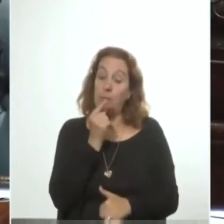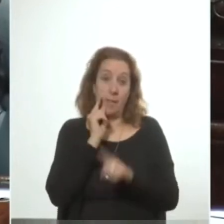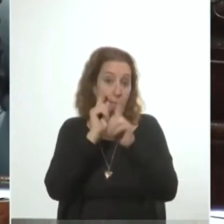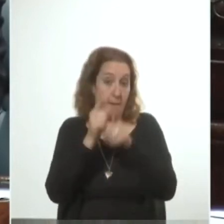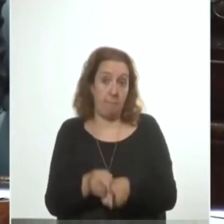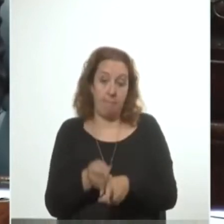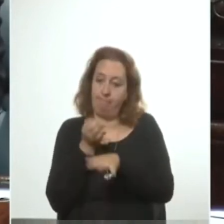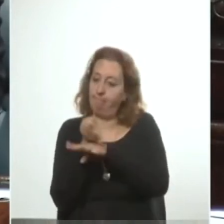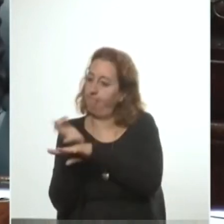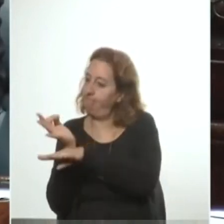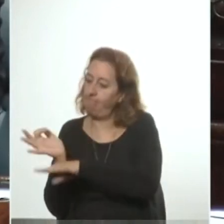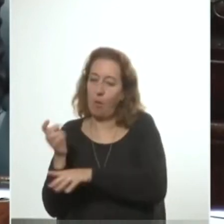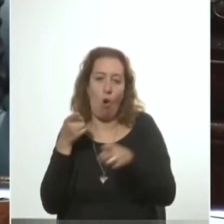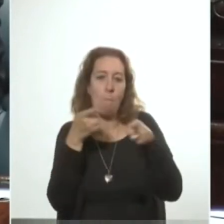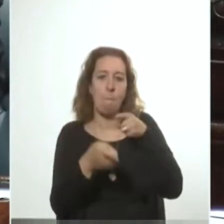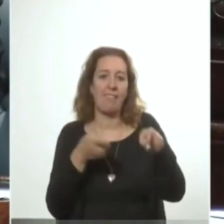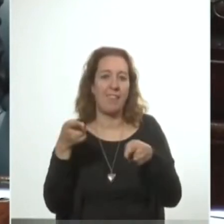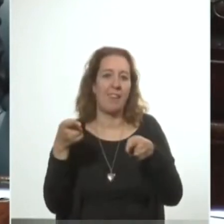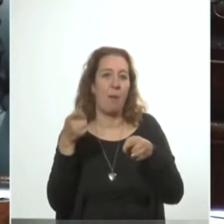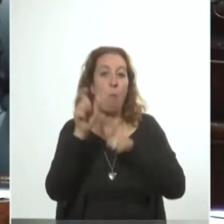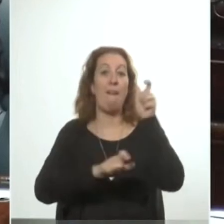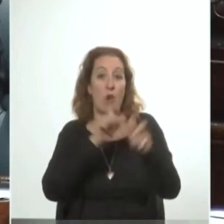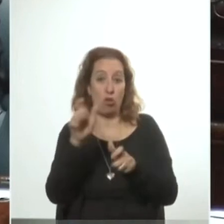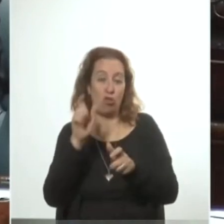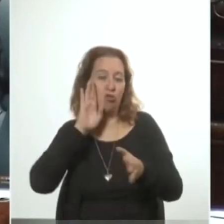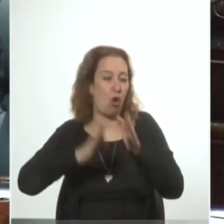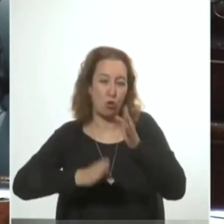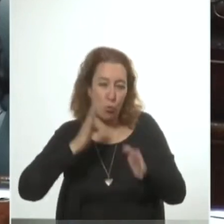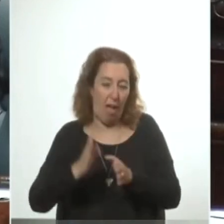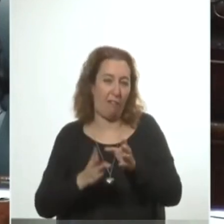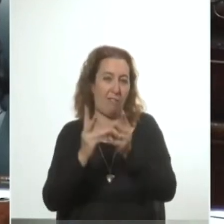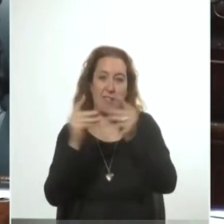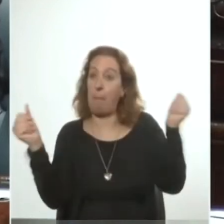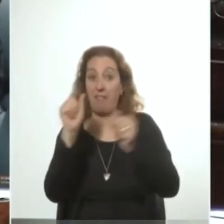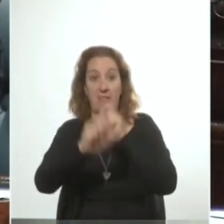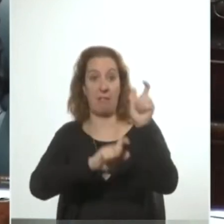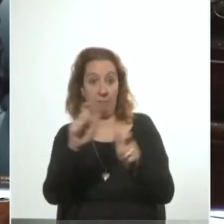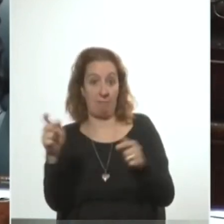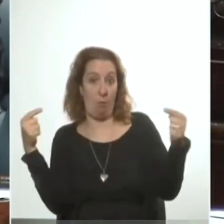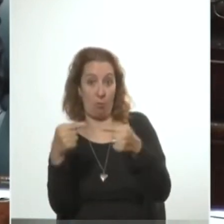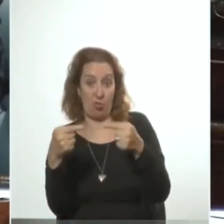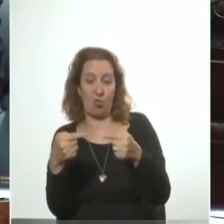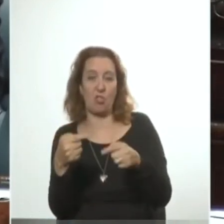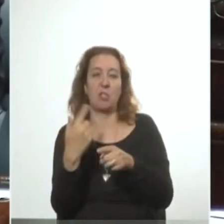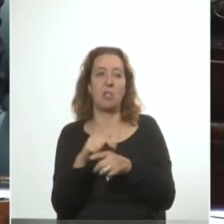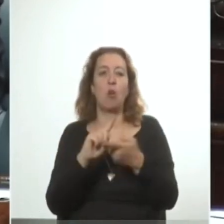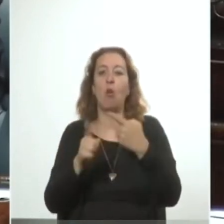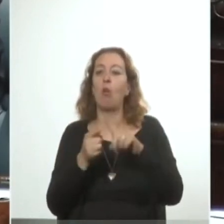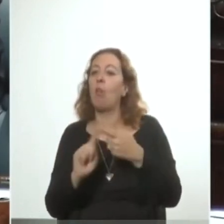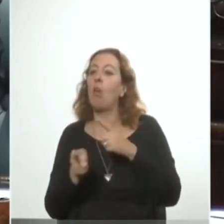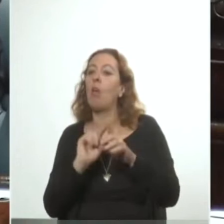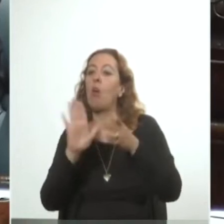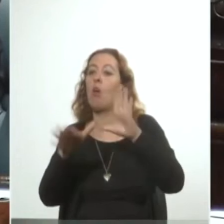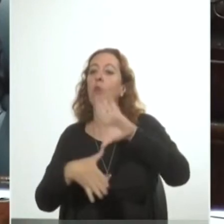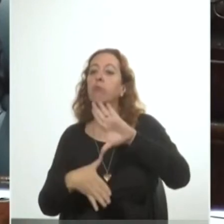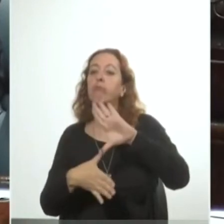Les enseñaron a combatir a sus pueblos a torturar y desaparecer opositores coordinando en todo el continente como el plan